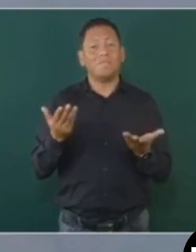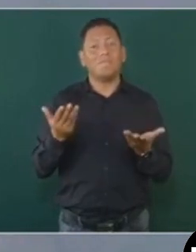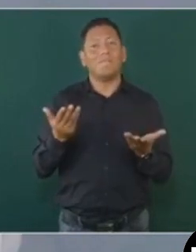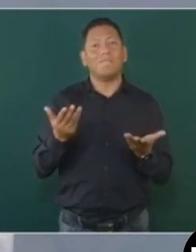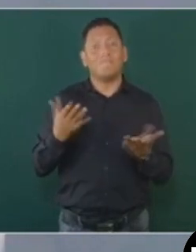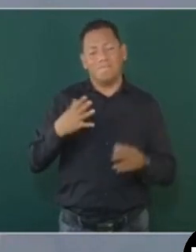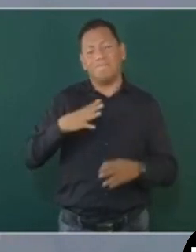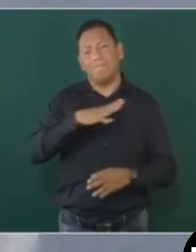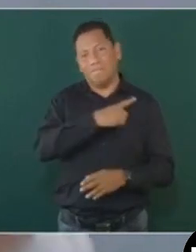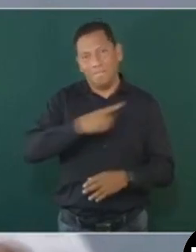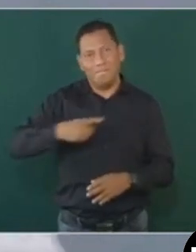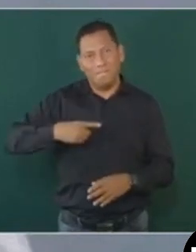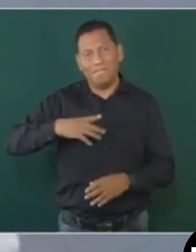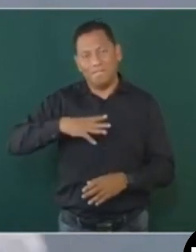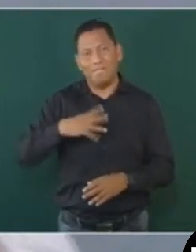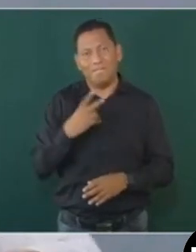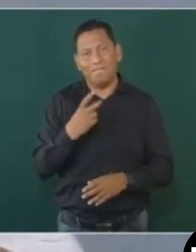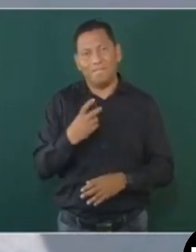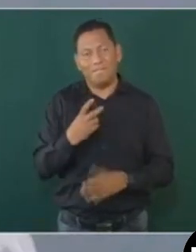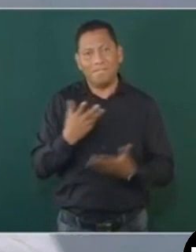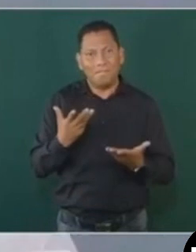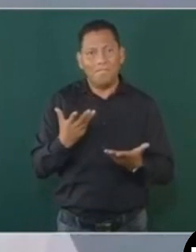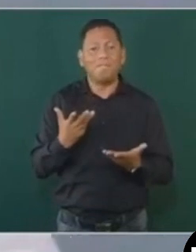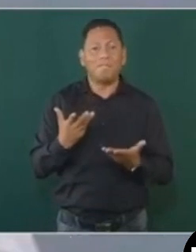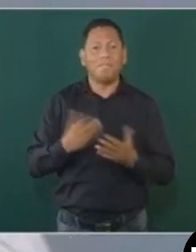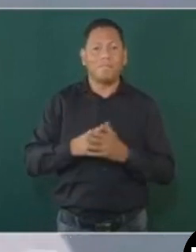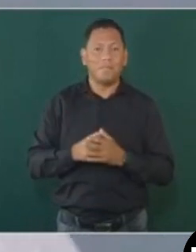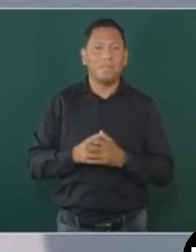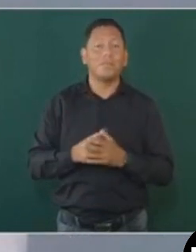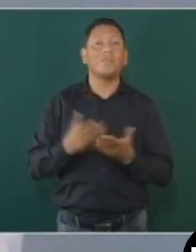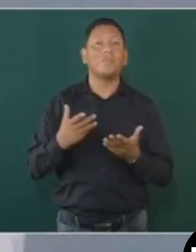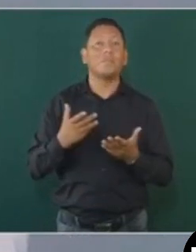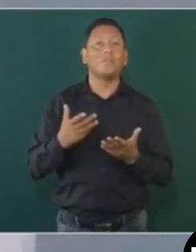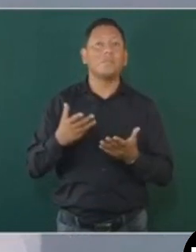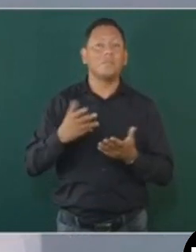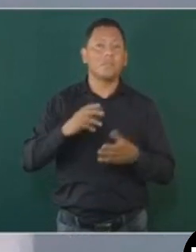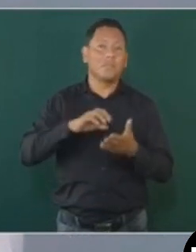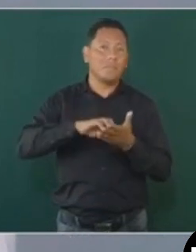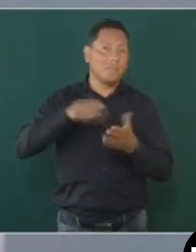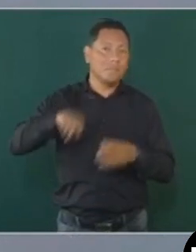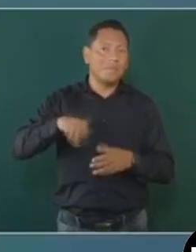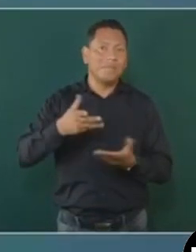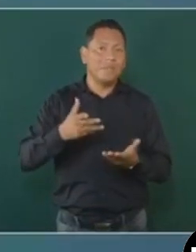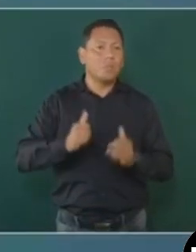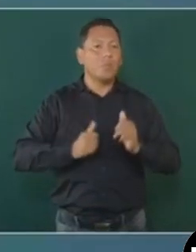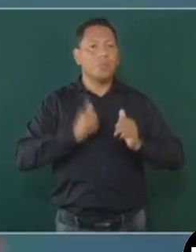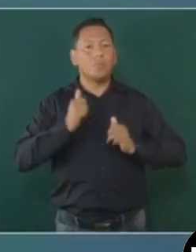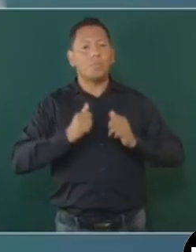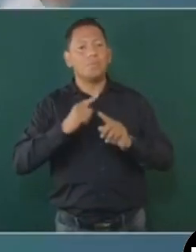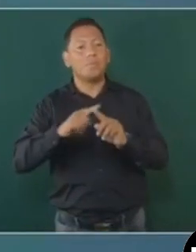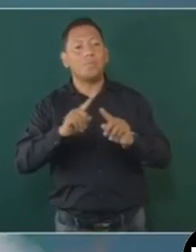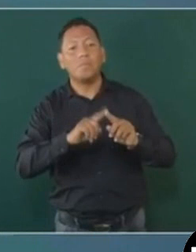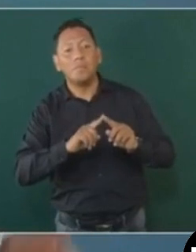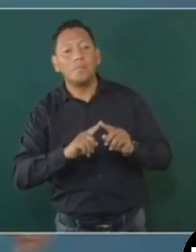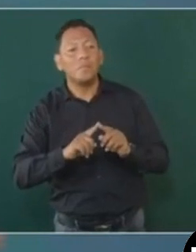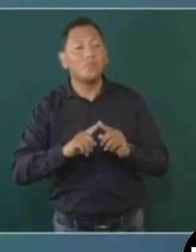que cooptar, comprar, maicear a